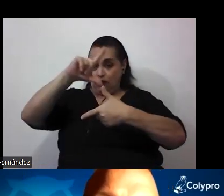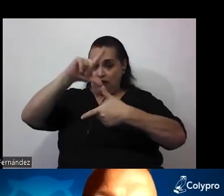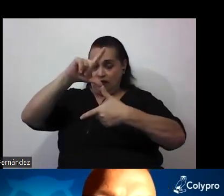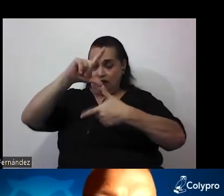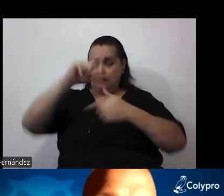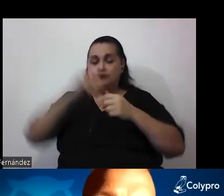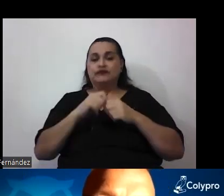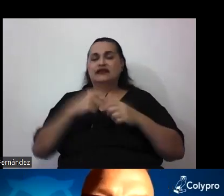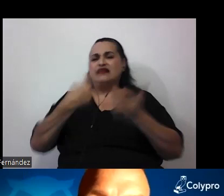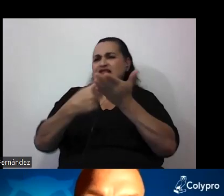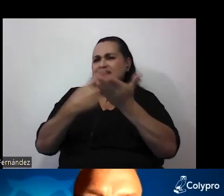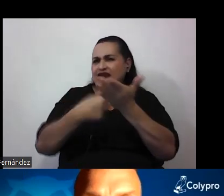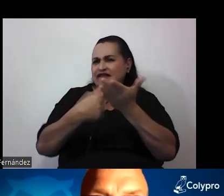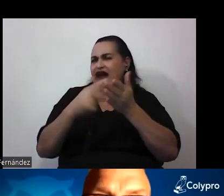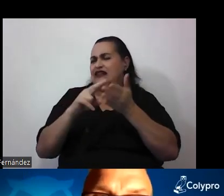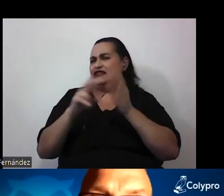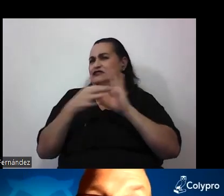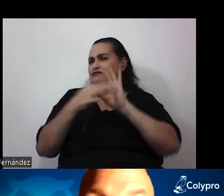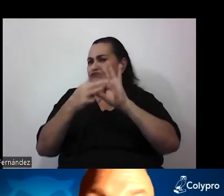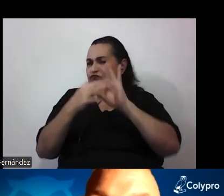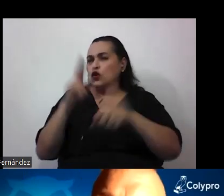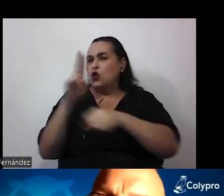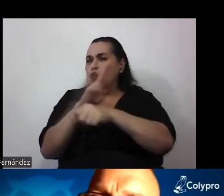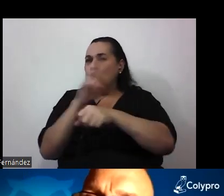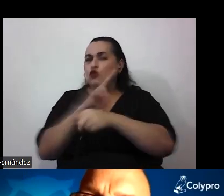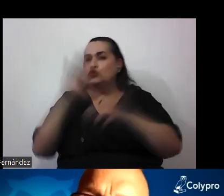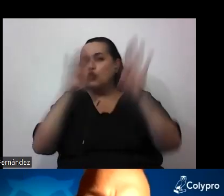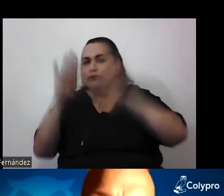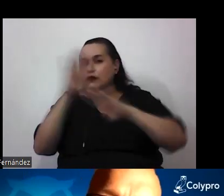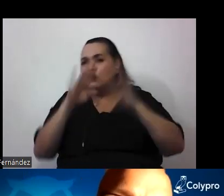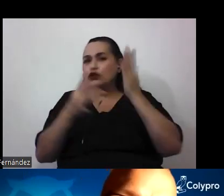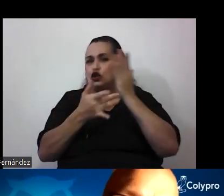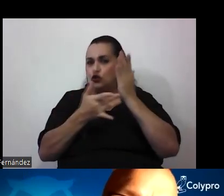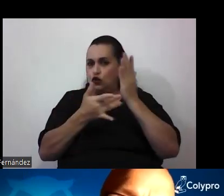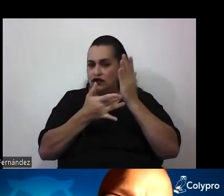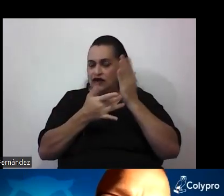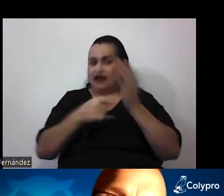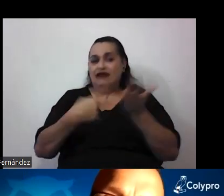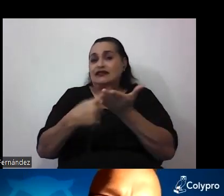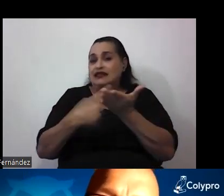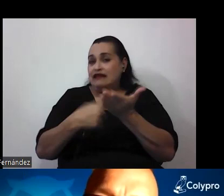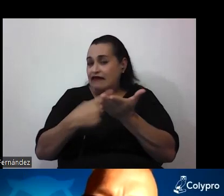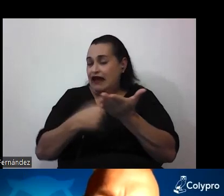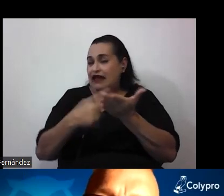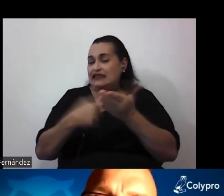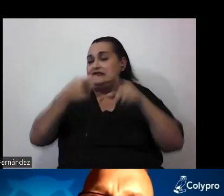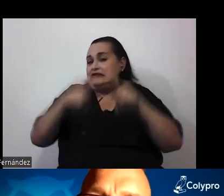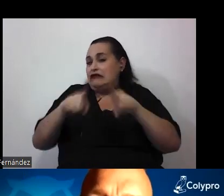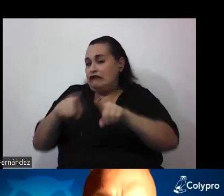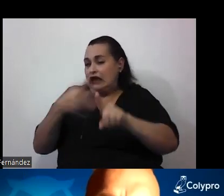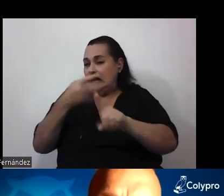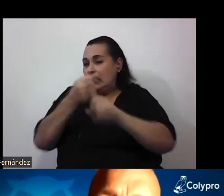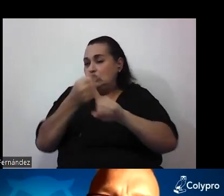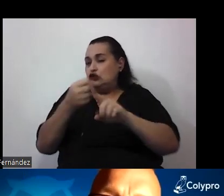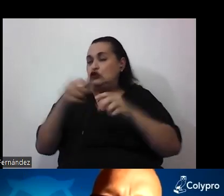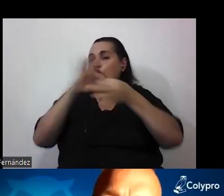Debates en torno al uso de la biotecnología, debates en torno al efecto que las redes sociales y que